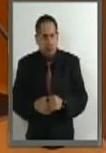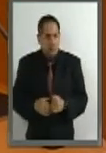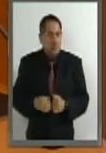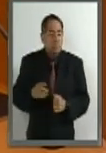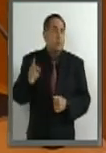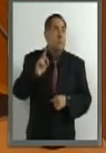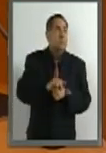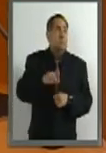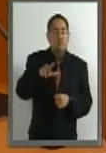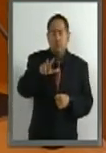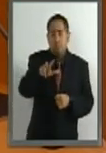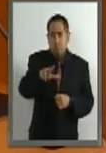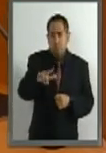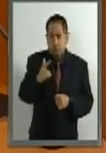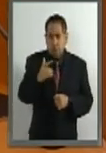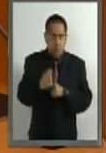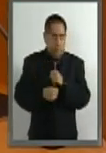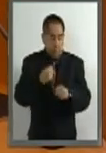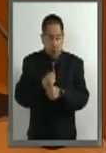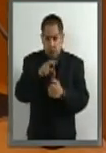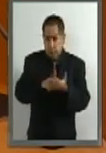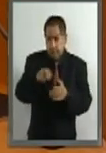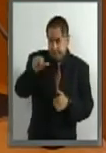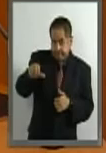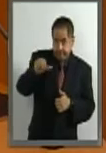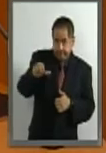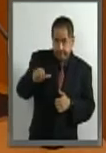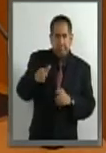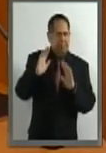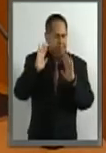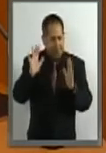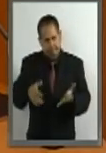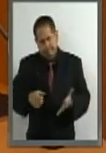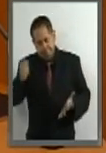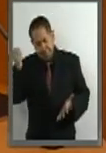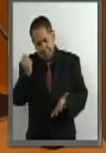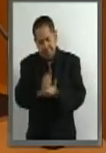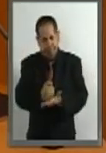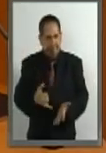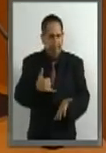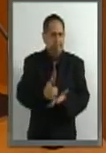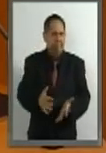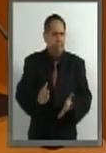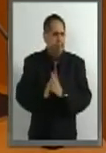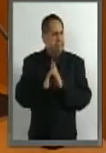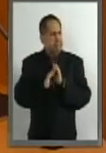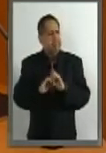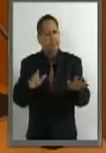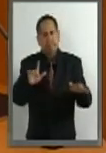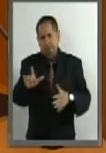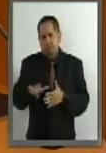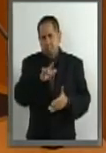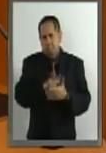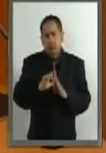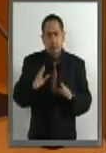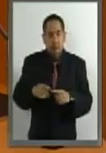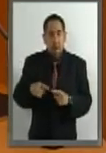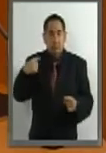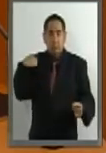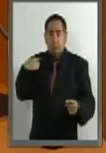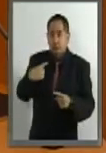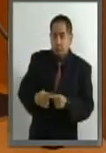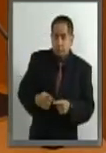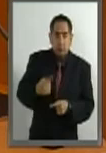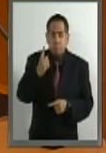de julio de 2016 fueron promulgadas estas leyes. Estamos a casi un año